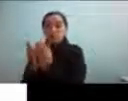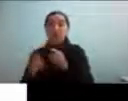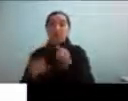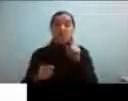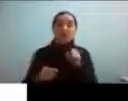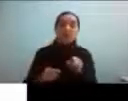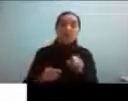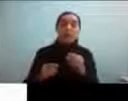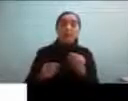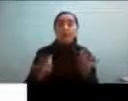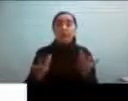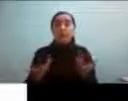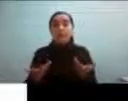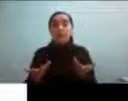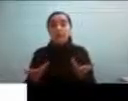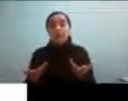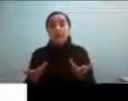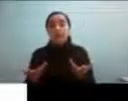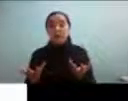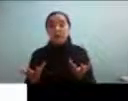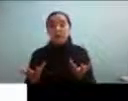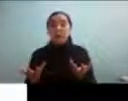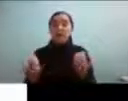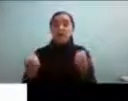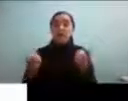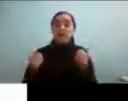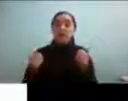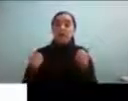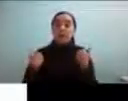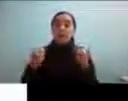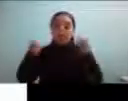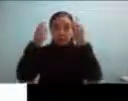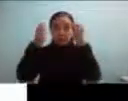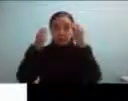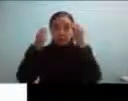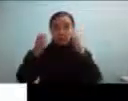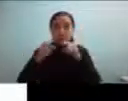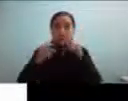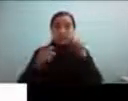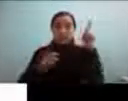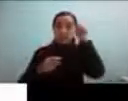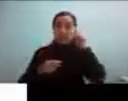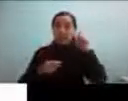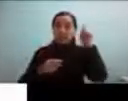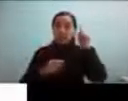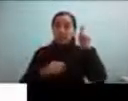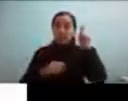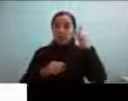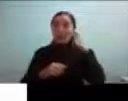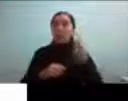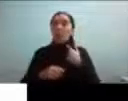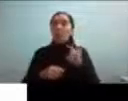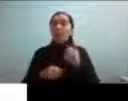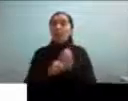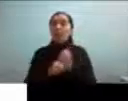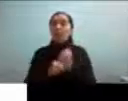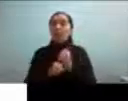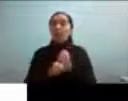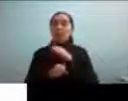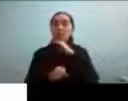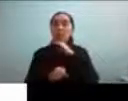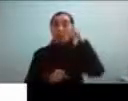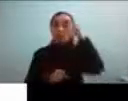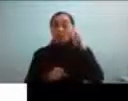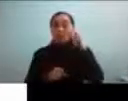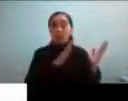la teoría previa y por qué trabajar con adultos y luego el tránsito del laboratorio a la